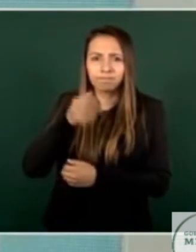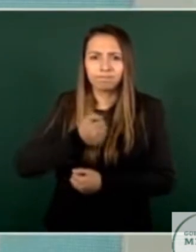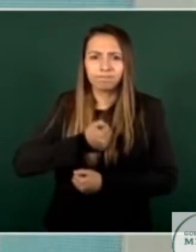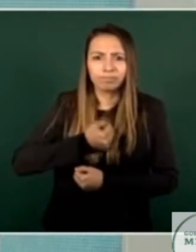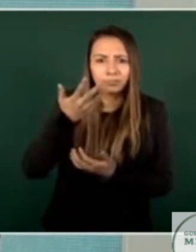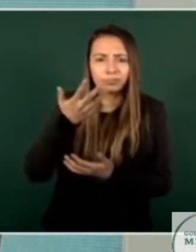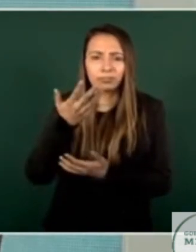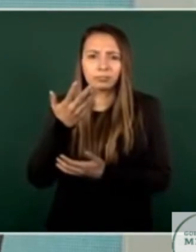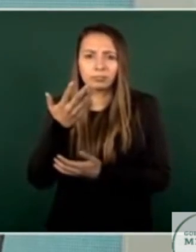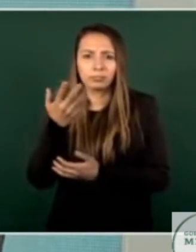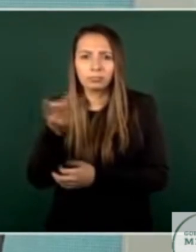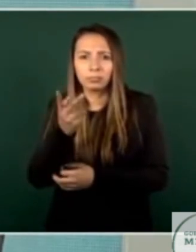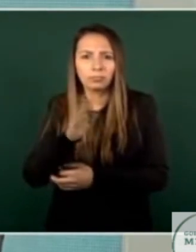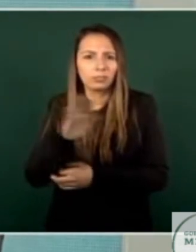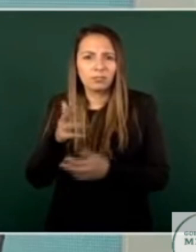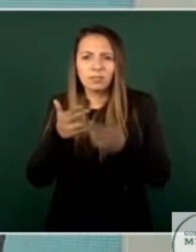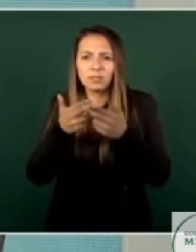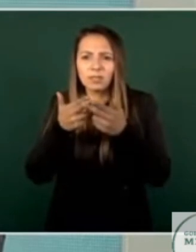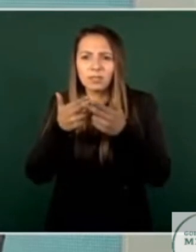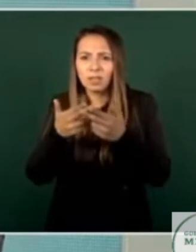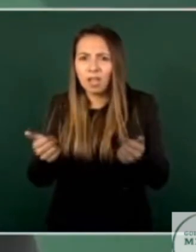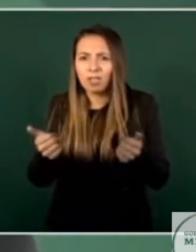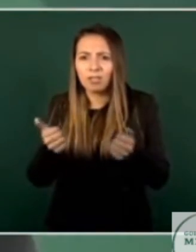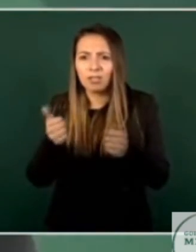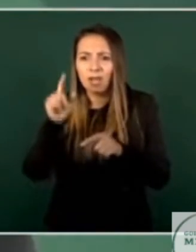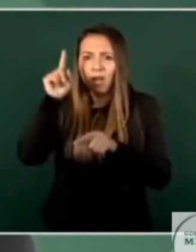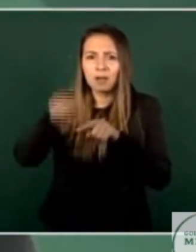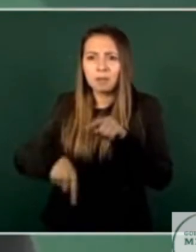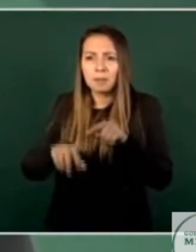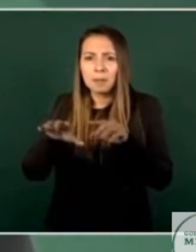ha sido ni será censurado